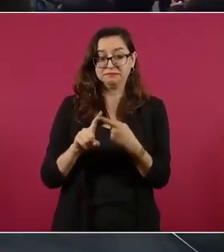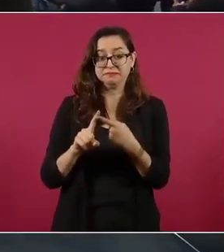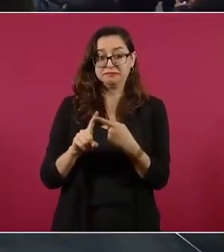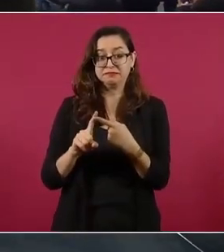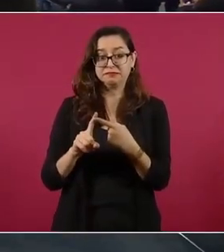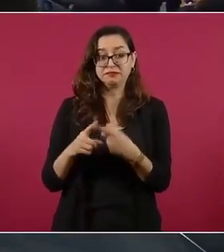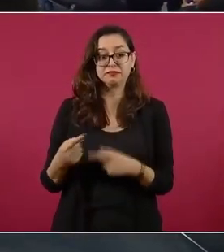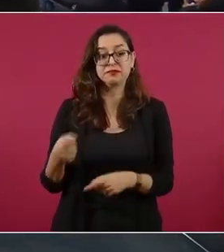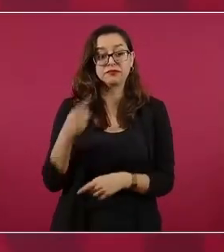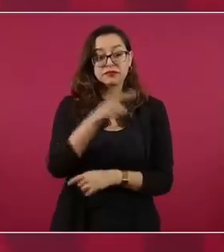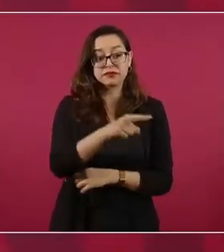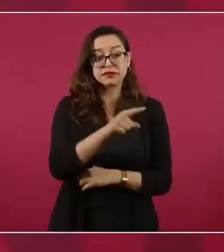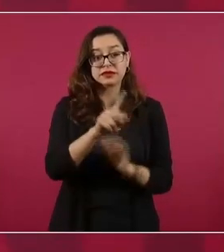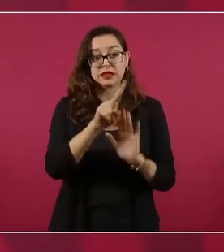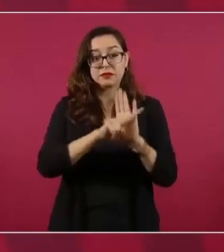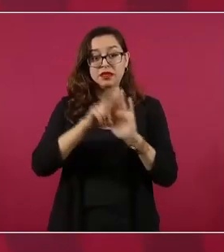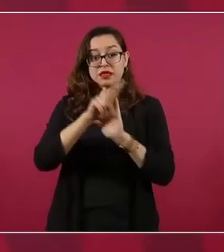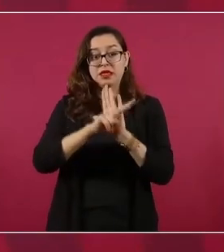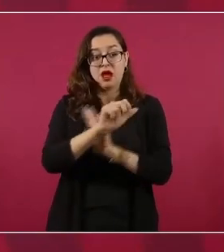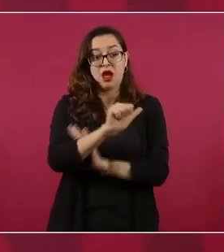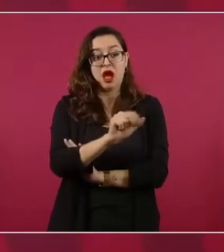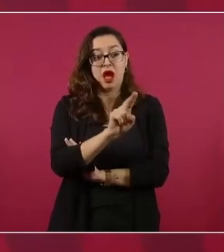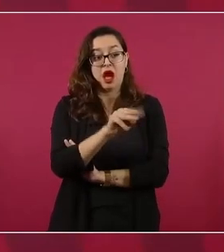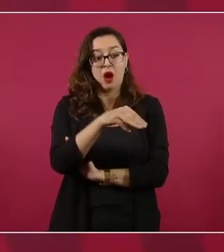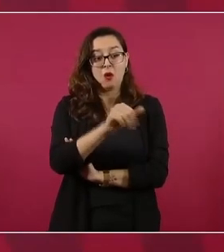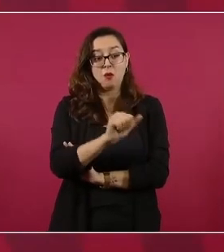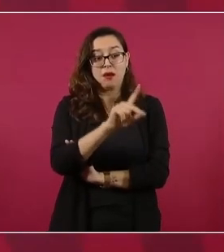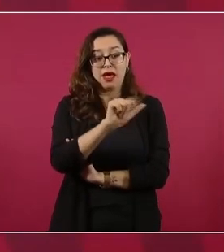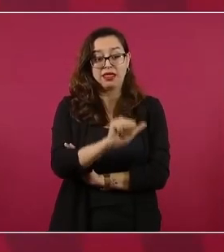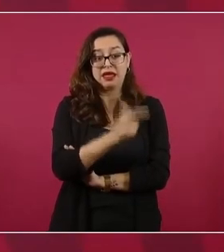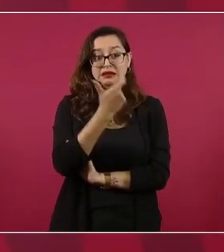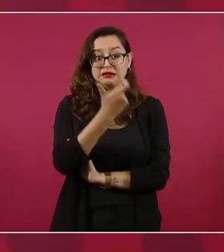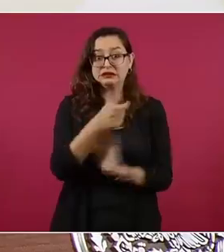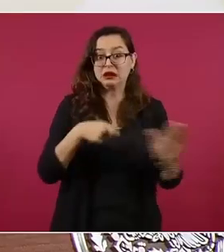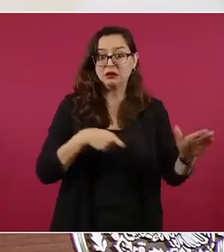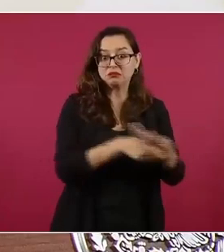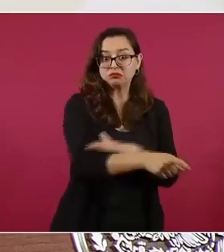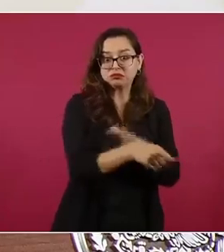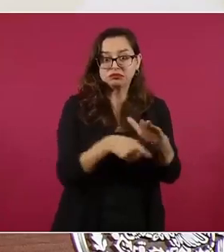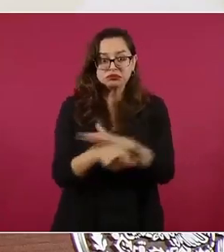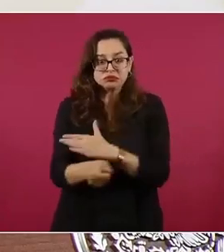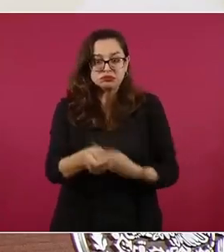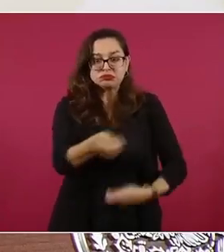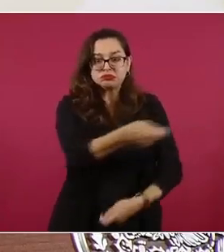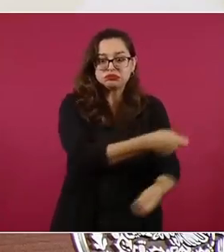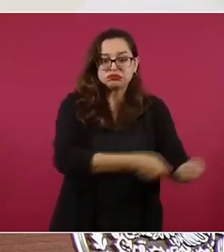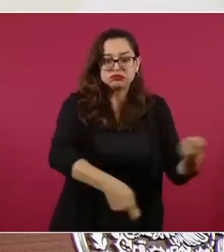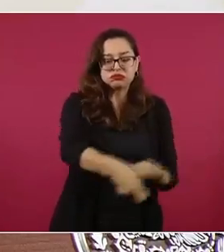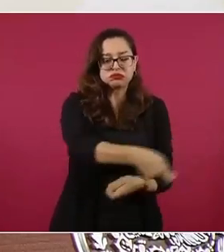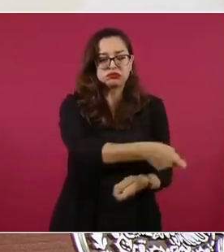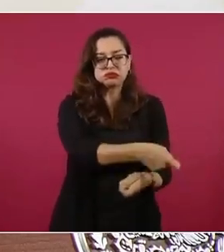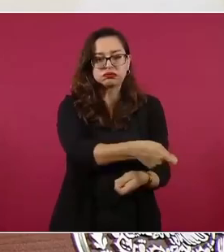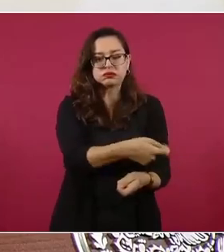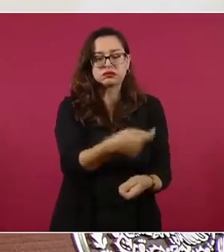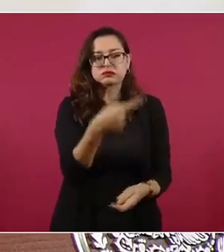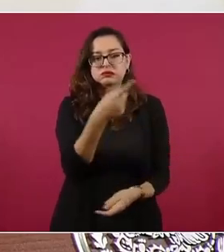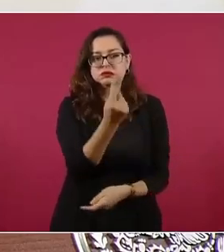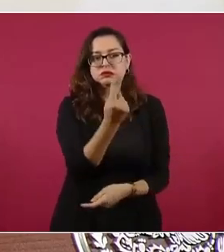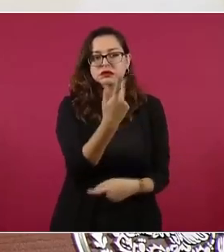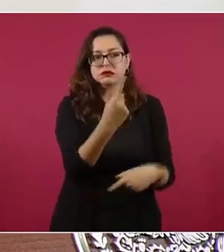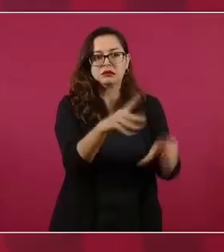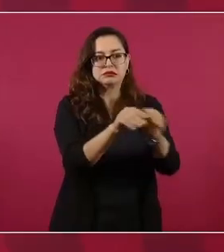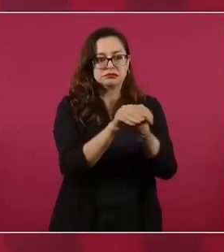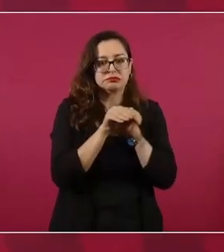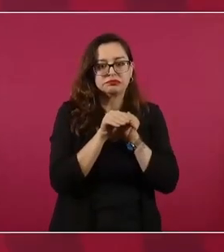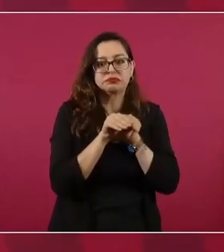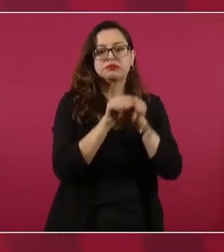videos de Ahumada entregando dinero en un programa de televisión